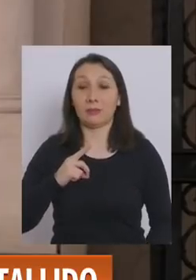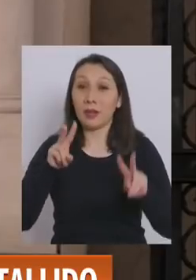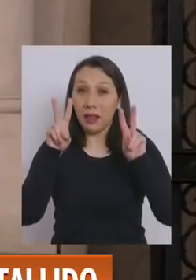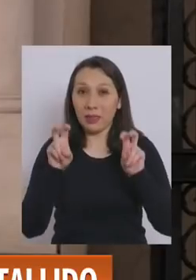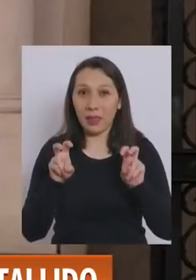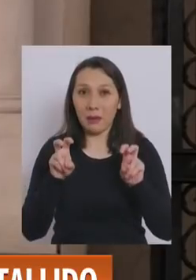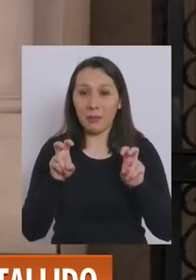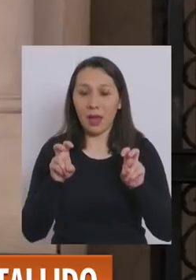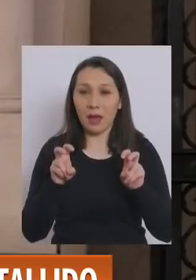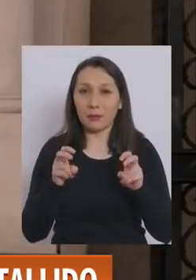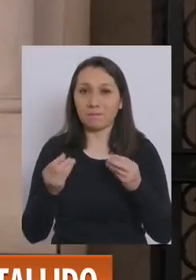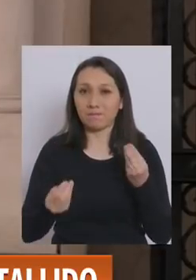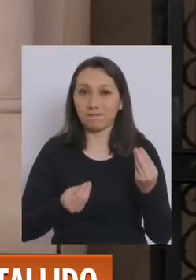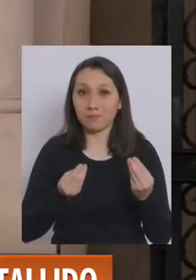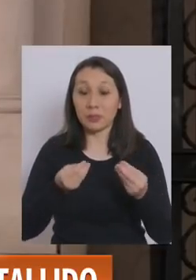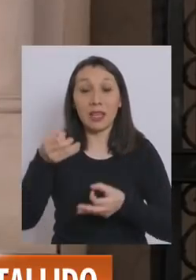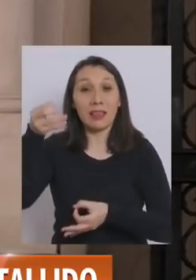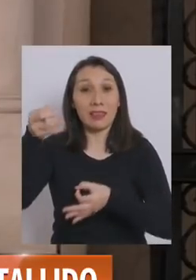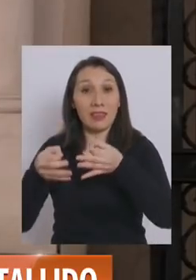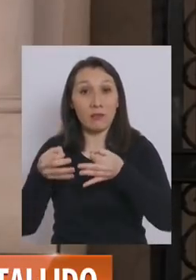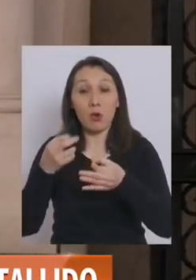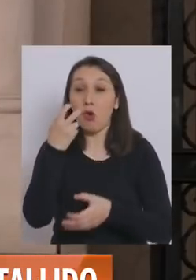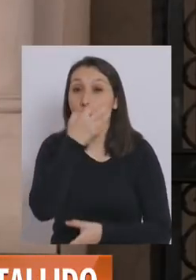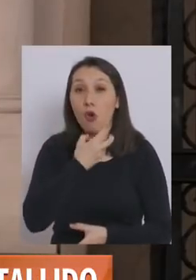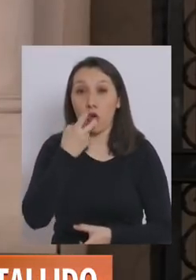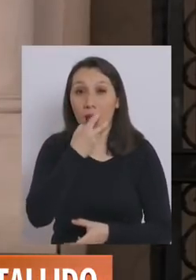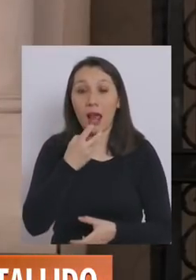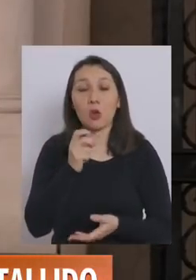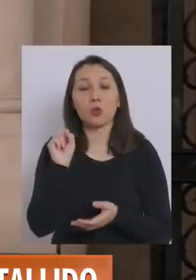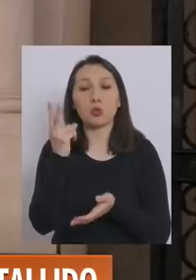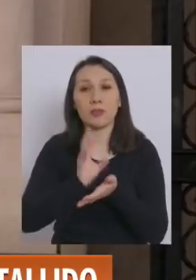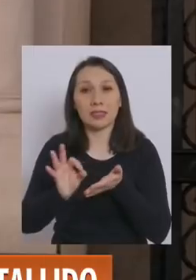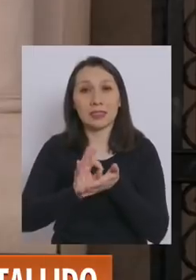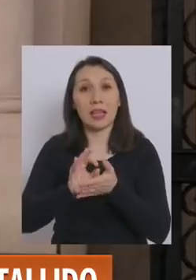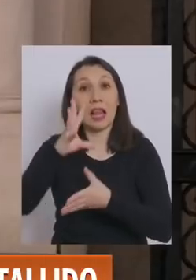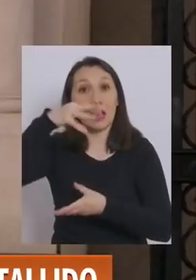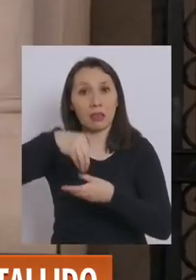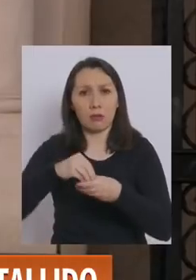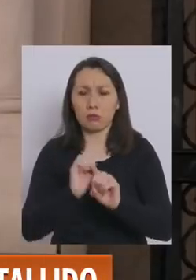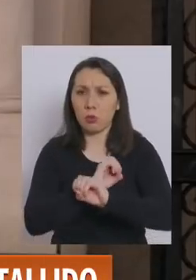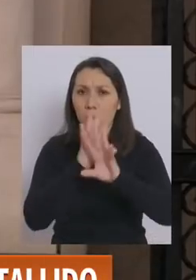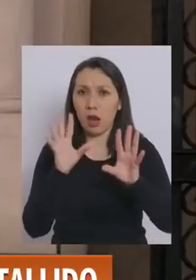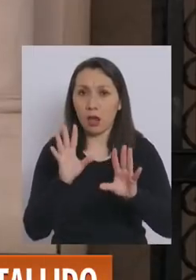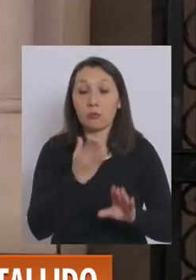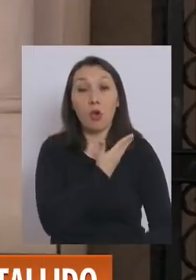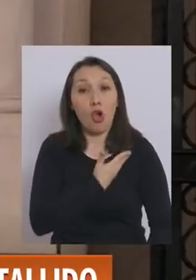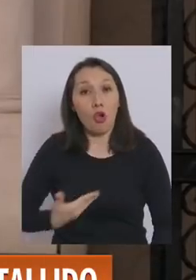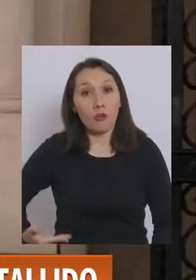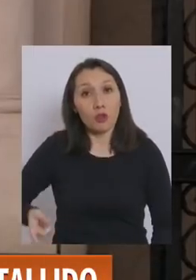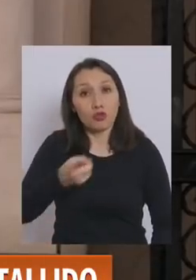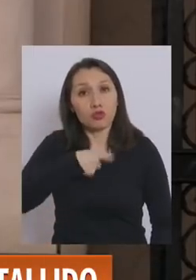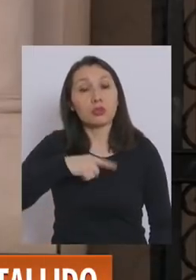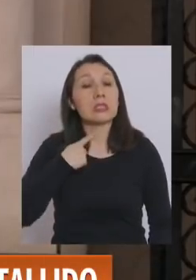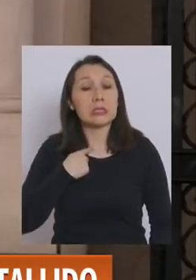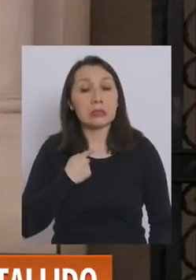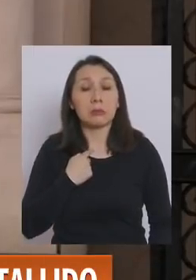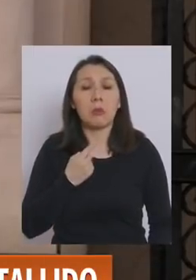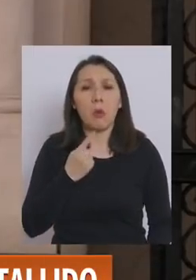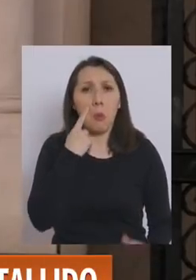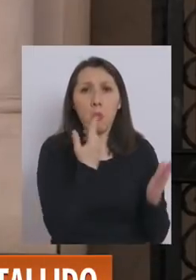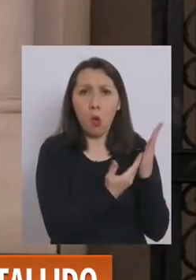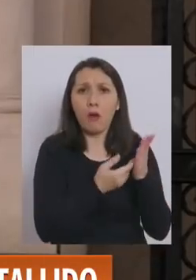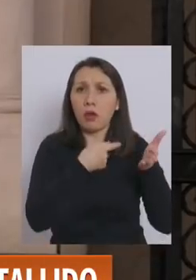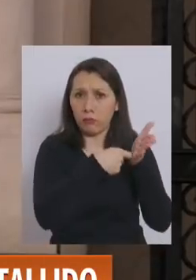respecto a lo del tribunal oral, el subsecretario de Interior ha sido muy claro. Como gobierno nosotros creemos que la prueba sí es válida,